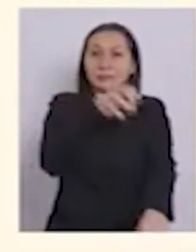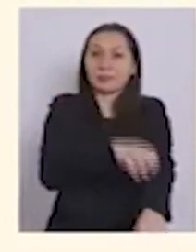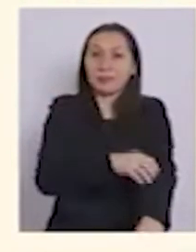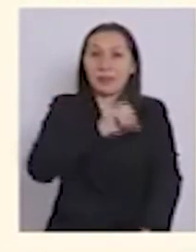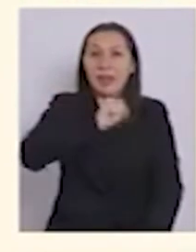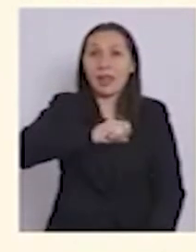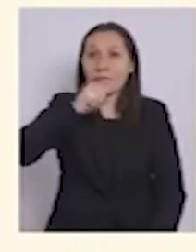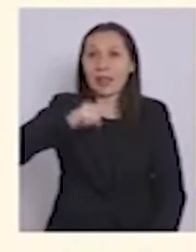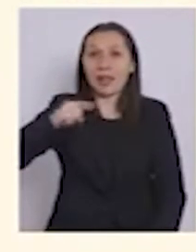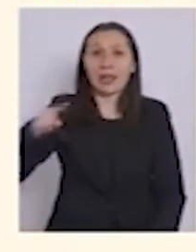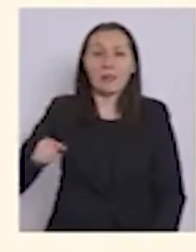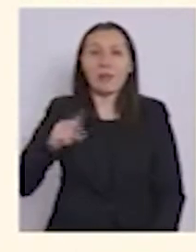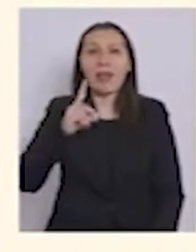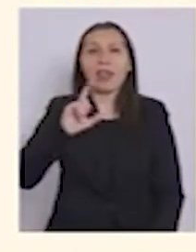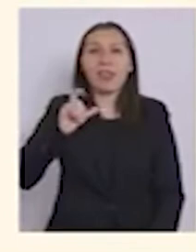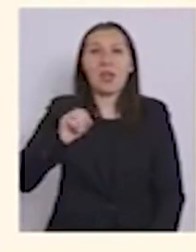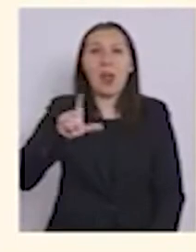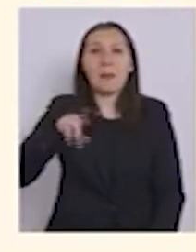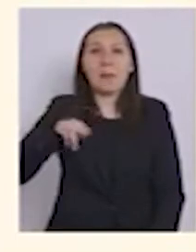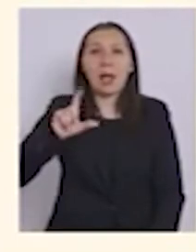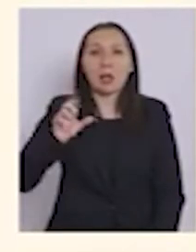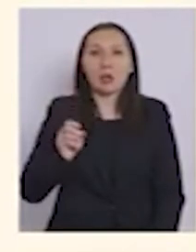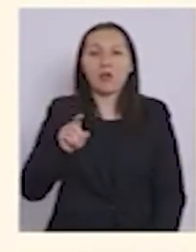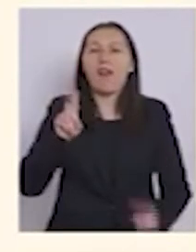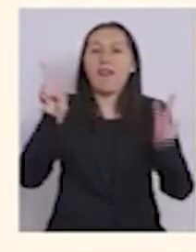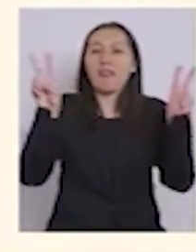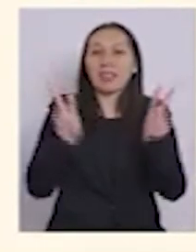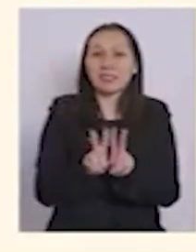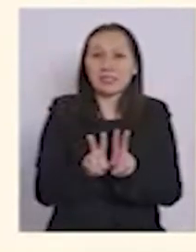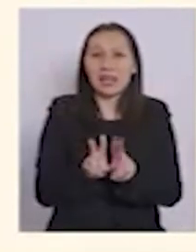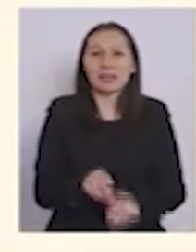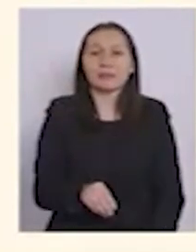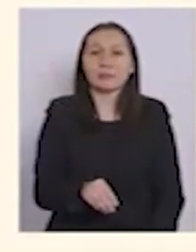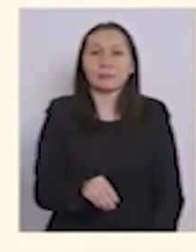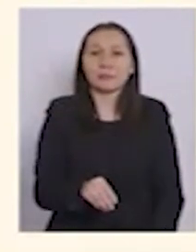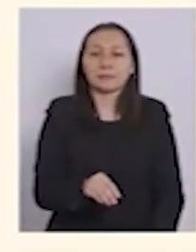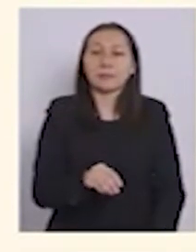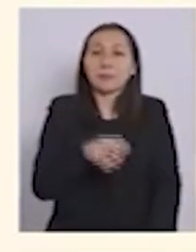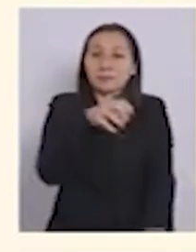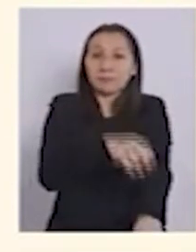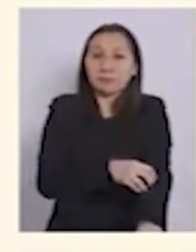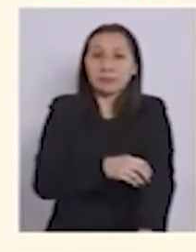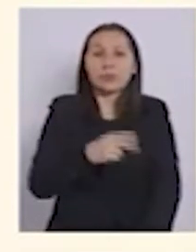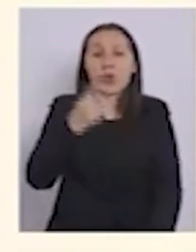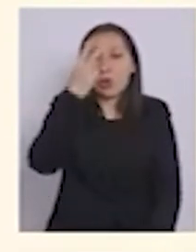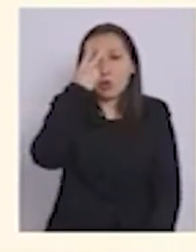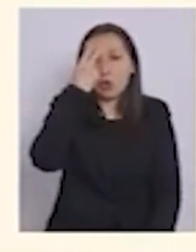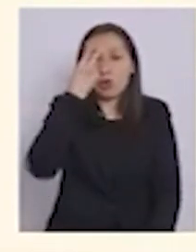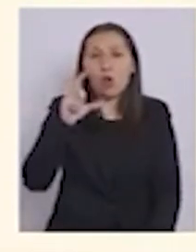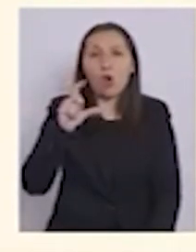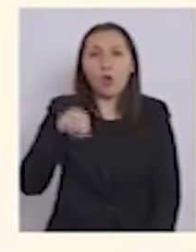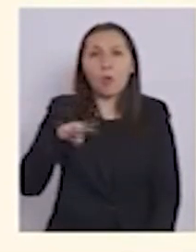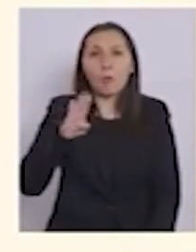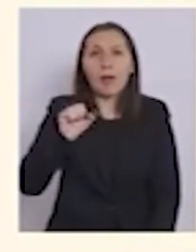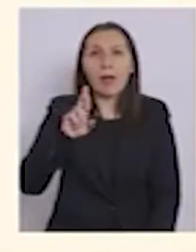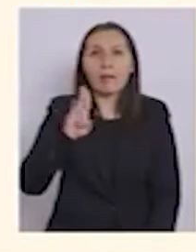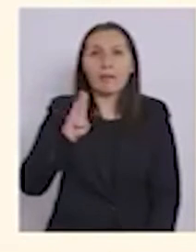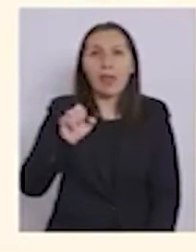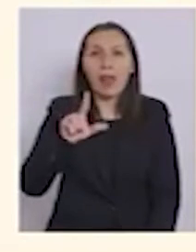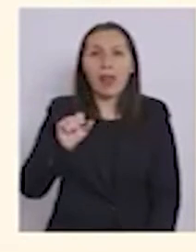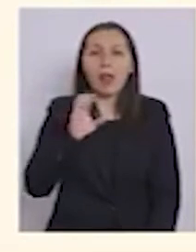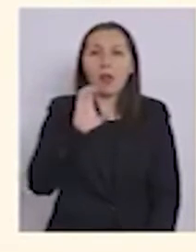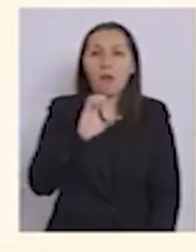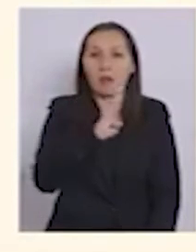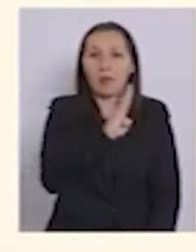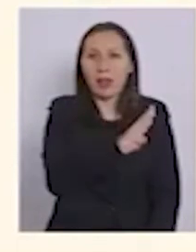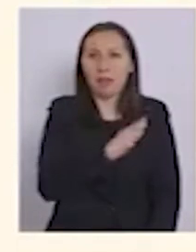de Atacama, Diego de Almagro y Vallenar. En la región de Coquimbo, Conbarbalá. En la región